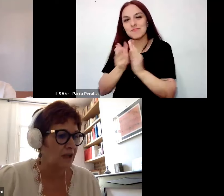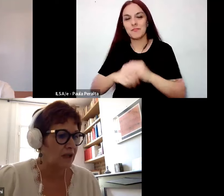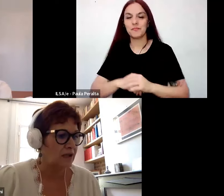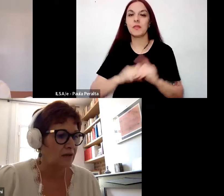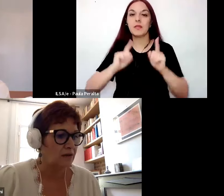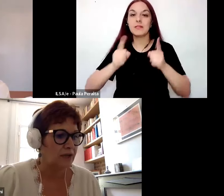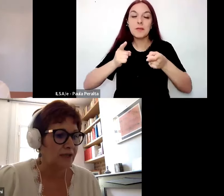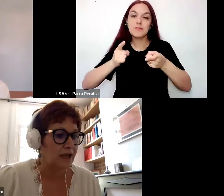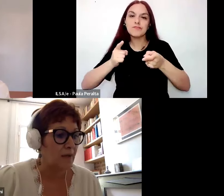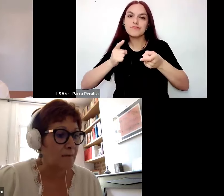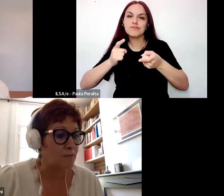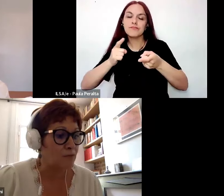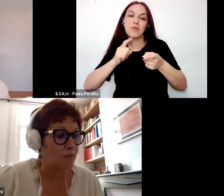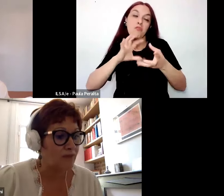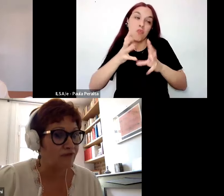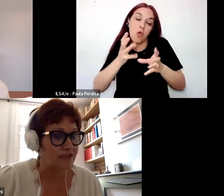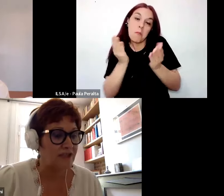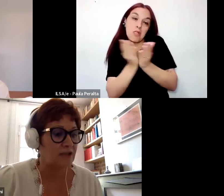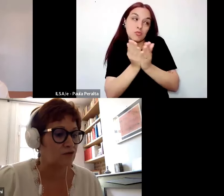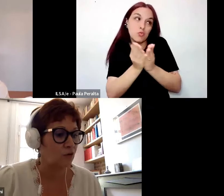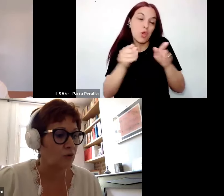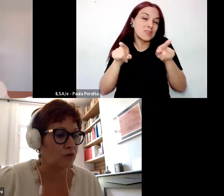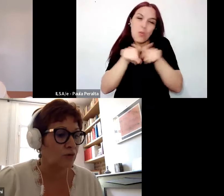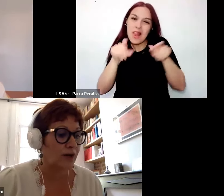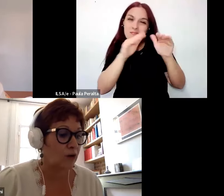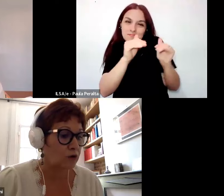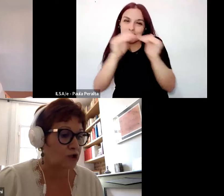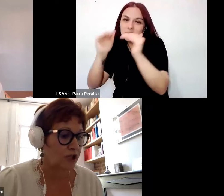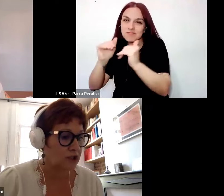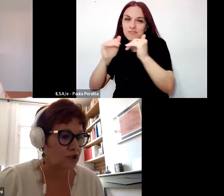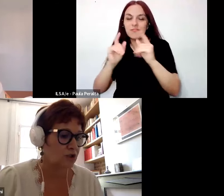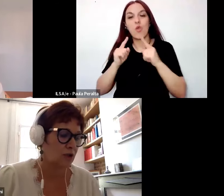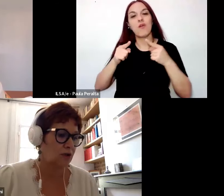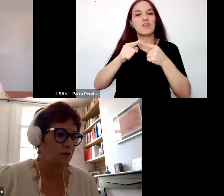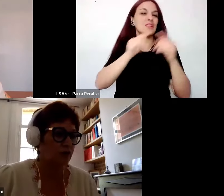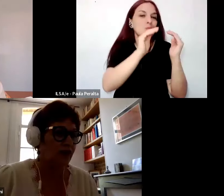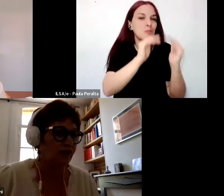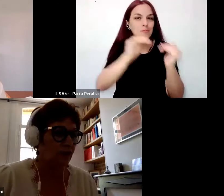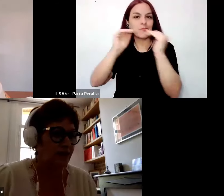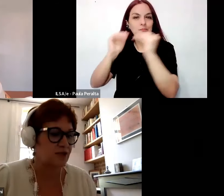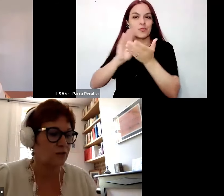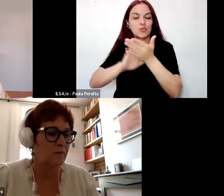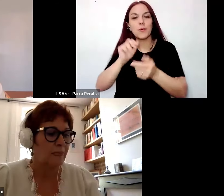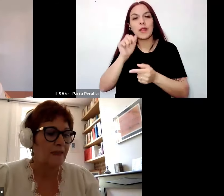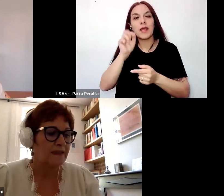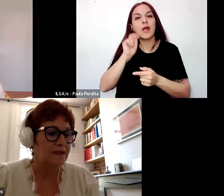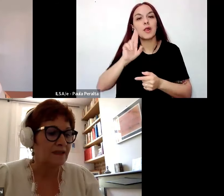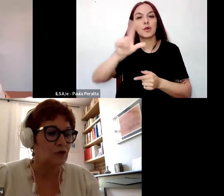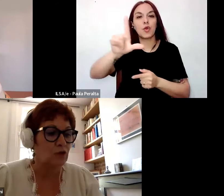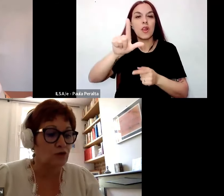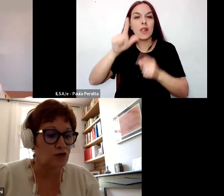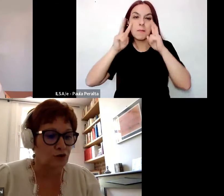la formación es idéntica. Hay un mismo objetivo del rol de la investigación